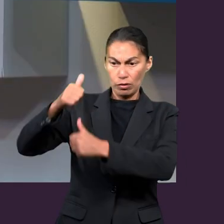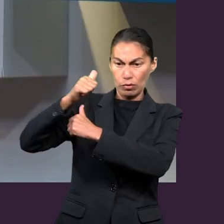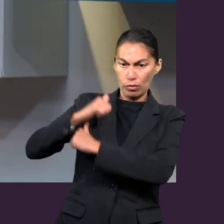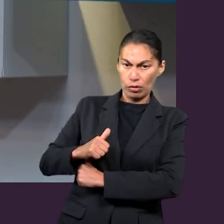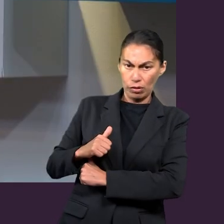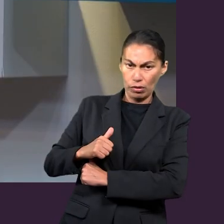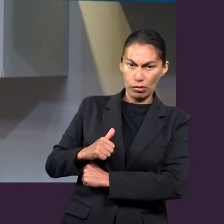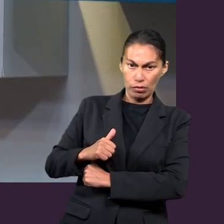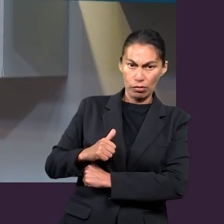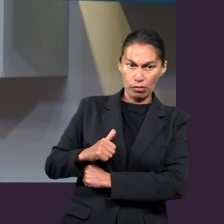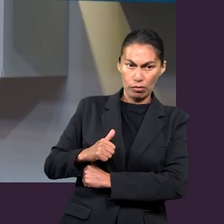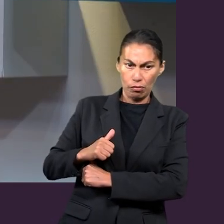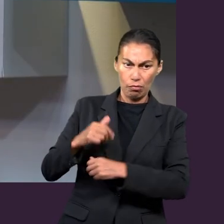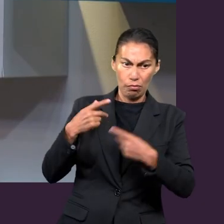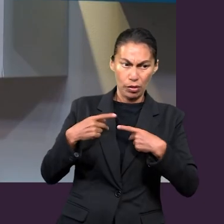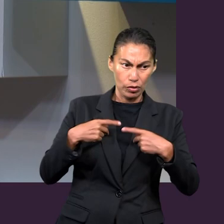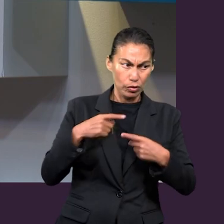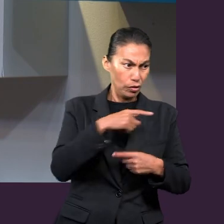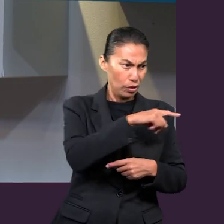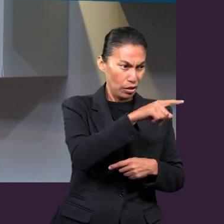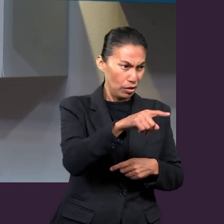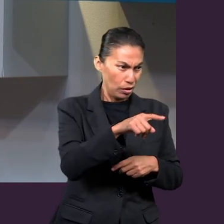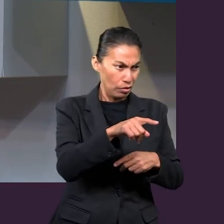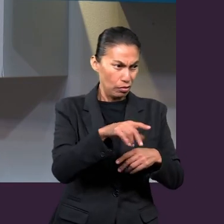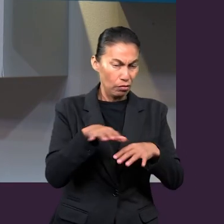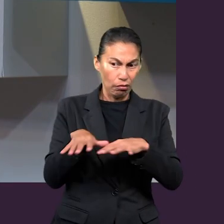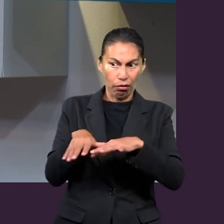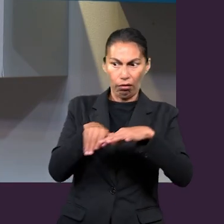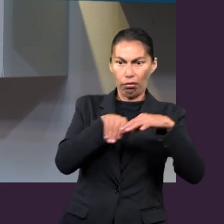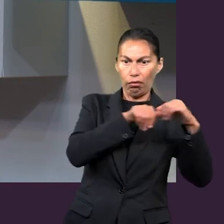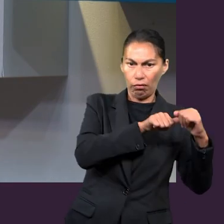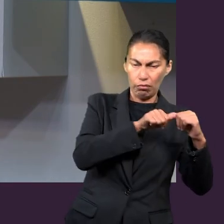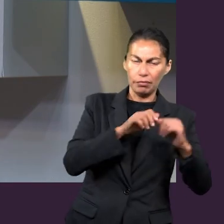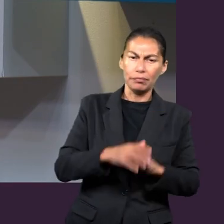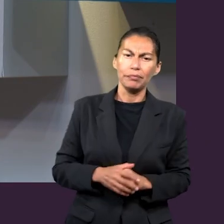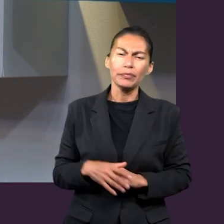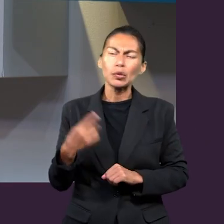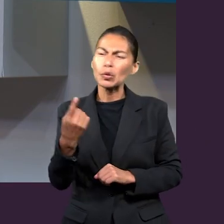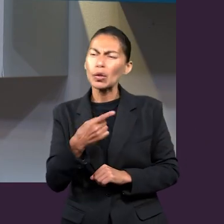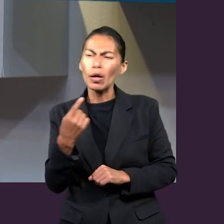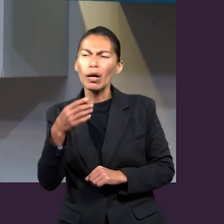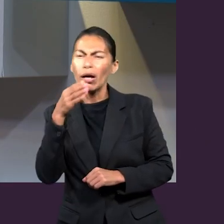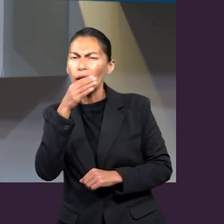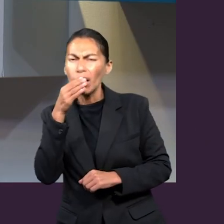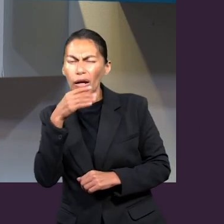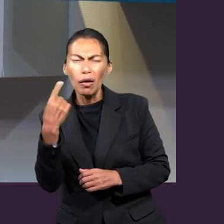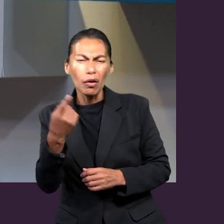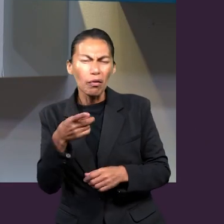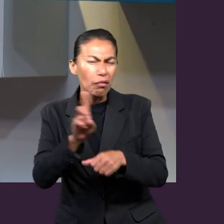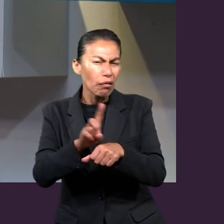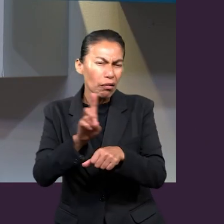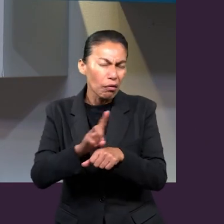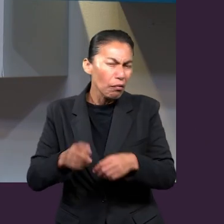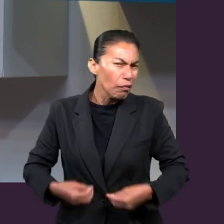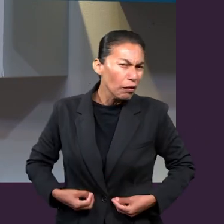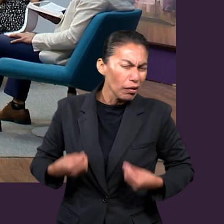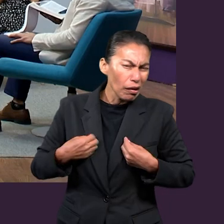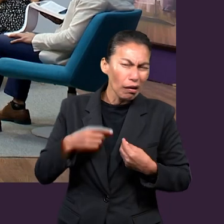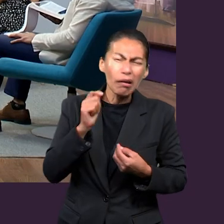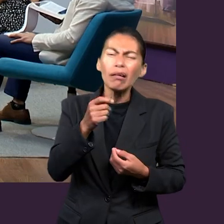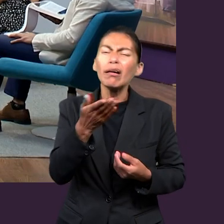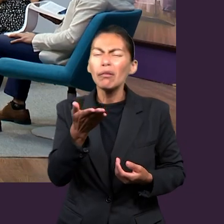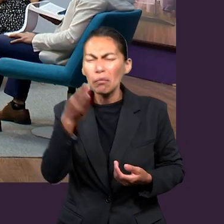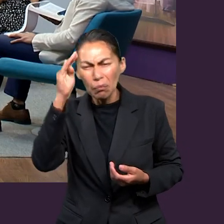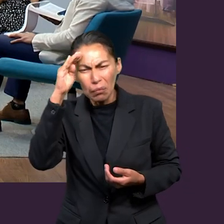el soldado debería hacer retroceder al contrario. Desde un punto de vista espiritual y nuestra vida diaria, Jafez,